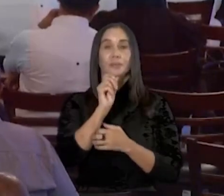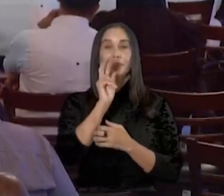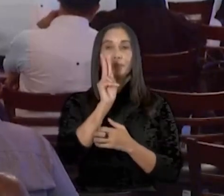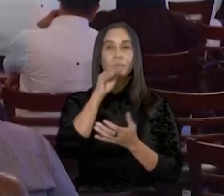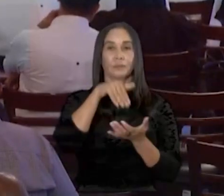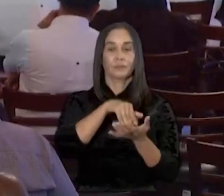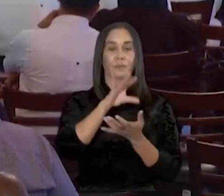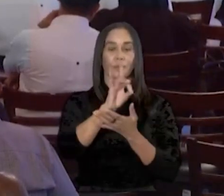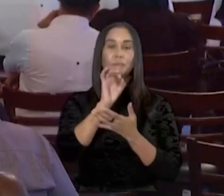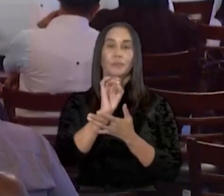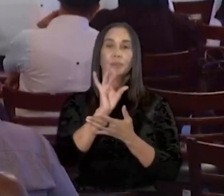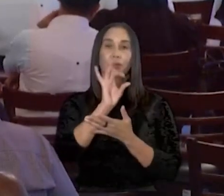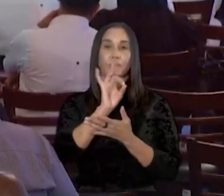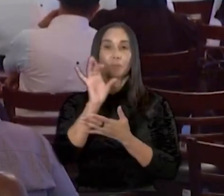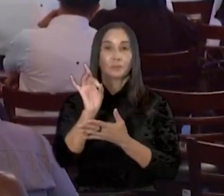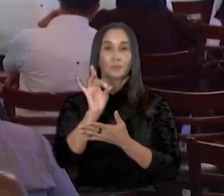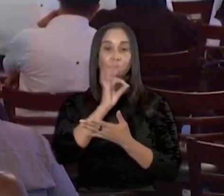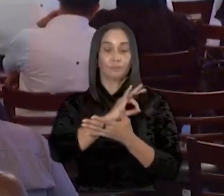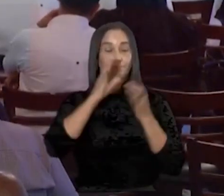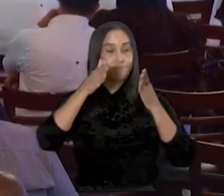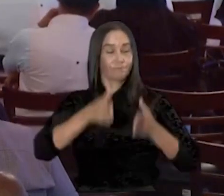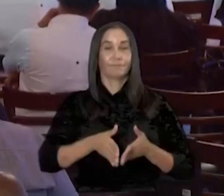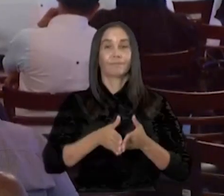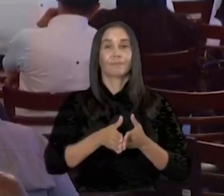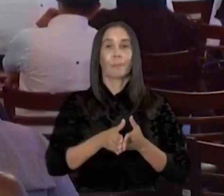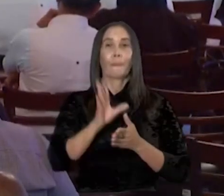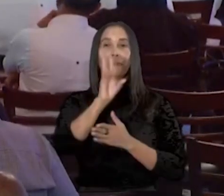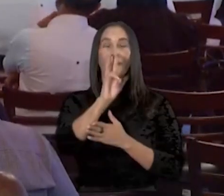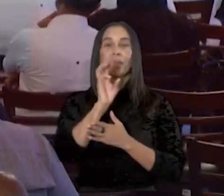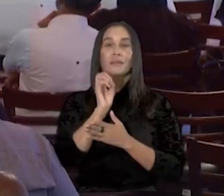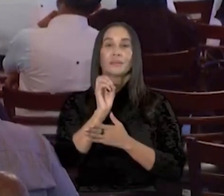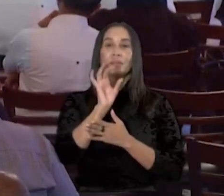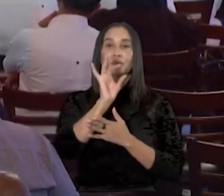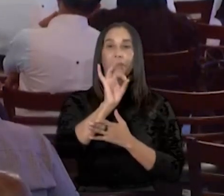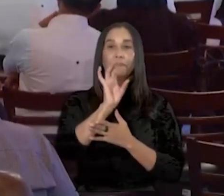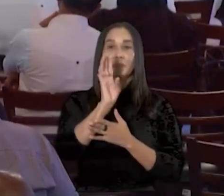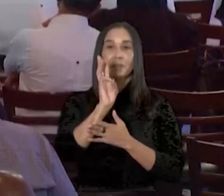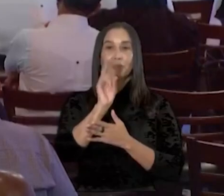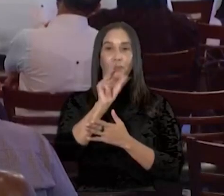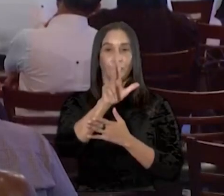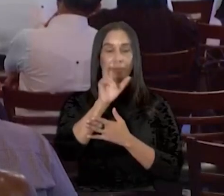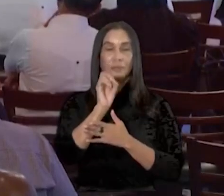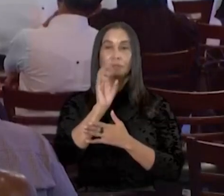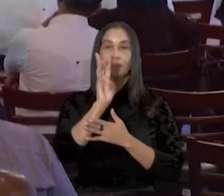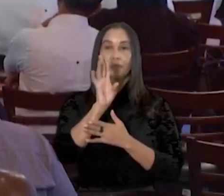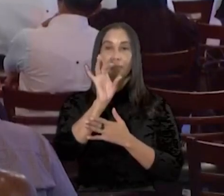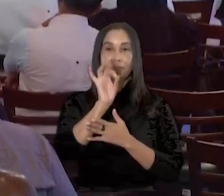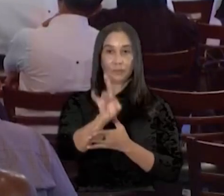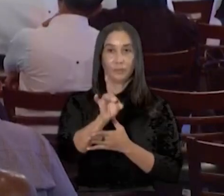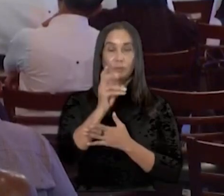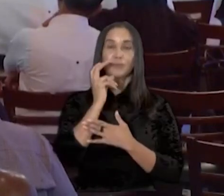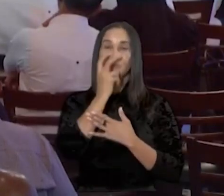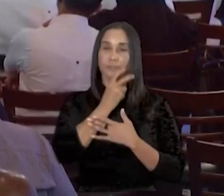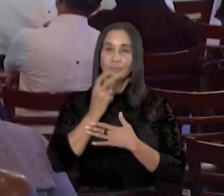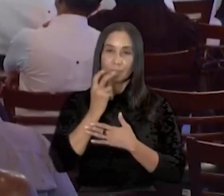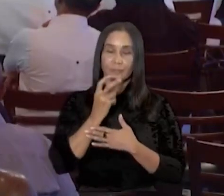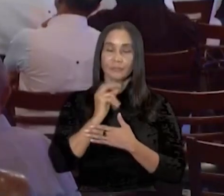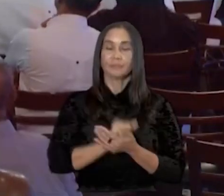mil 888 beneficiarios, 668 mil 368 intervenciones vocales